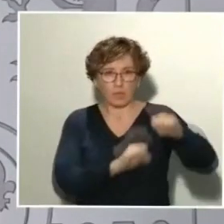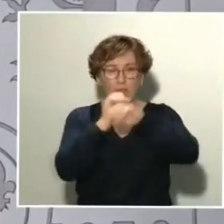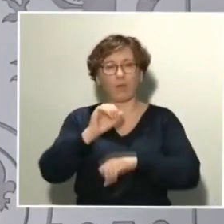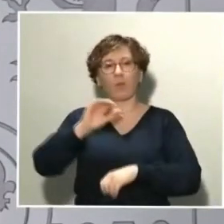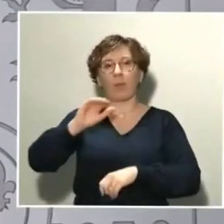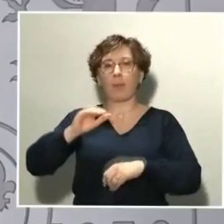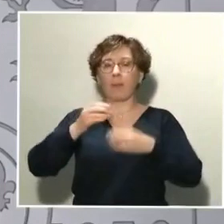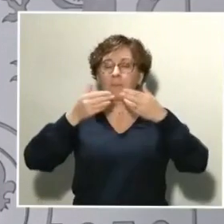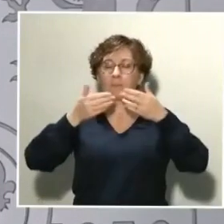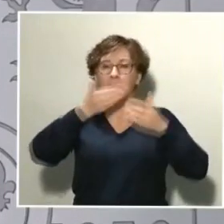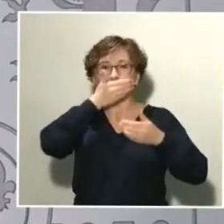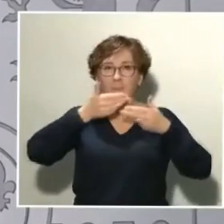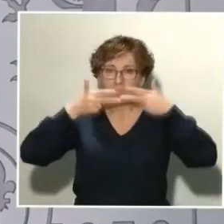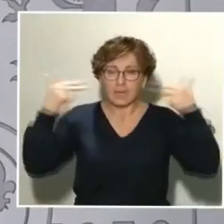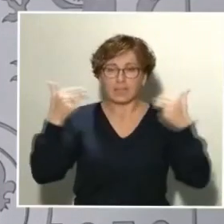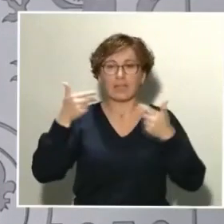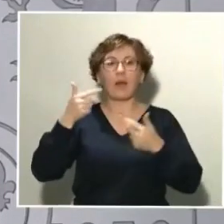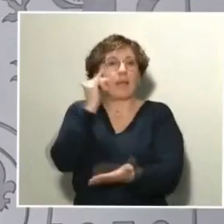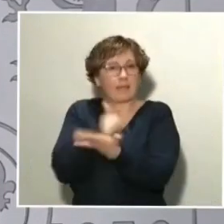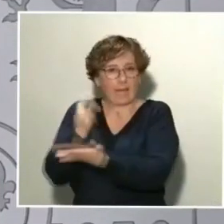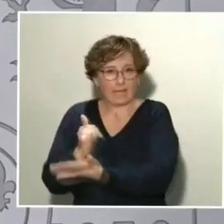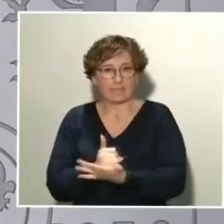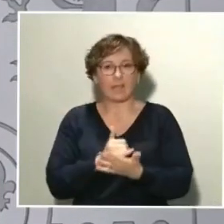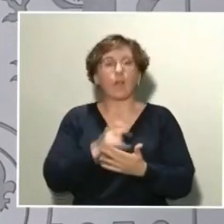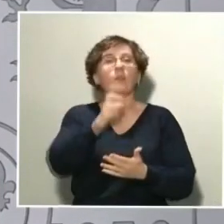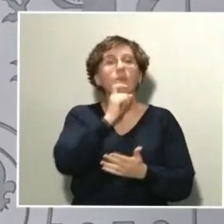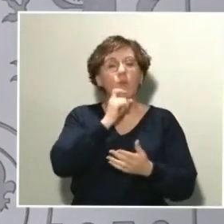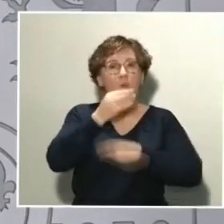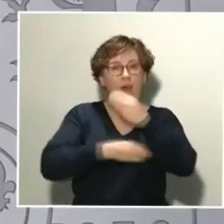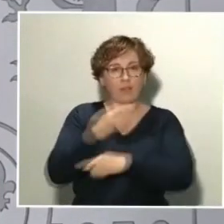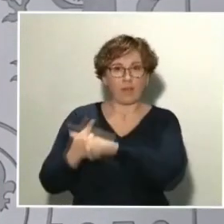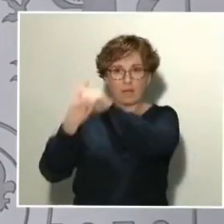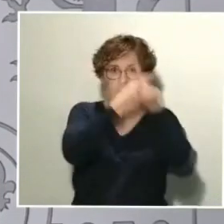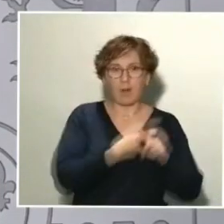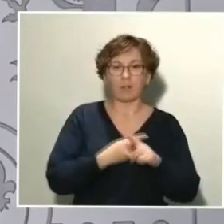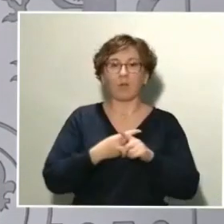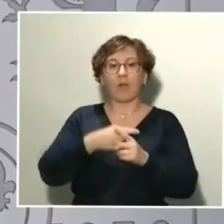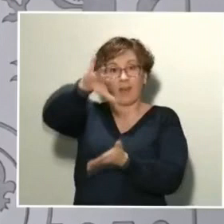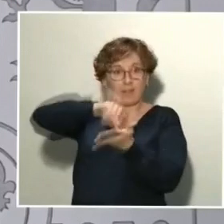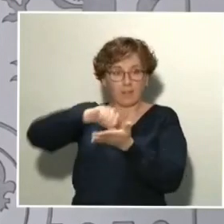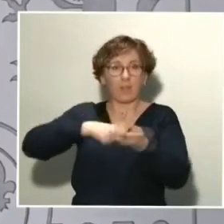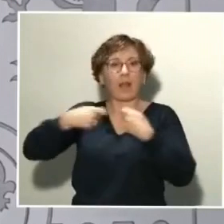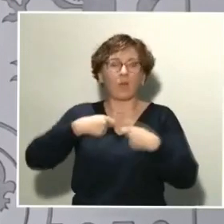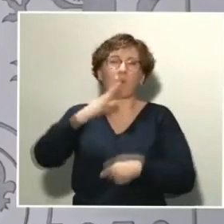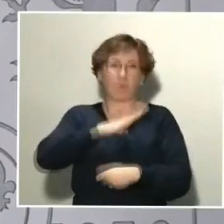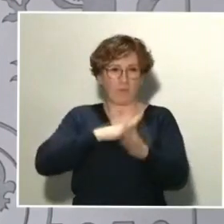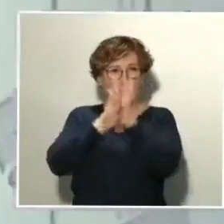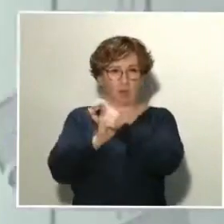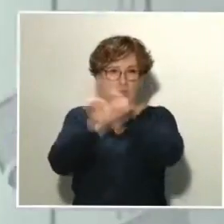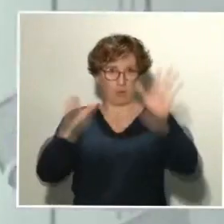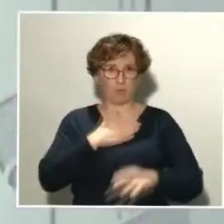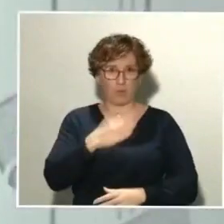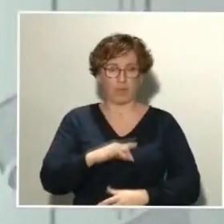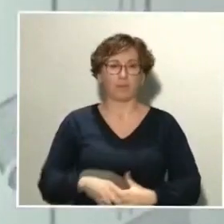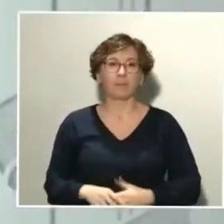de los criterios que se están estableciendo para su reparto, de la centralización de las compras. Si puede aclararlo, por favor. Bueno, el